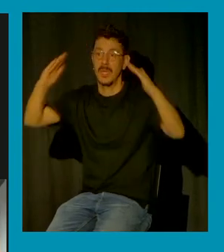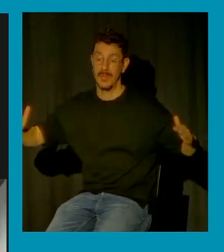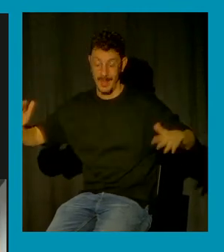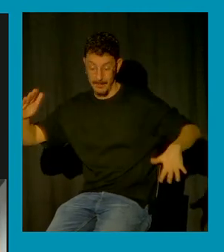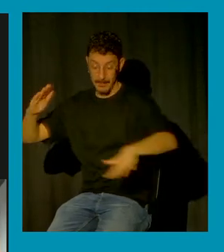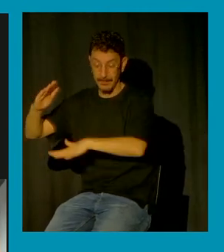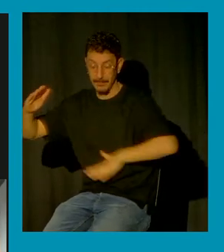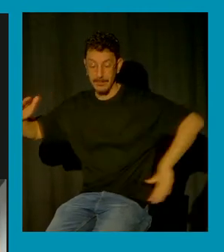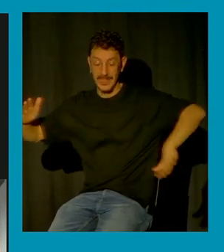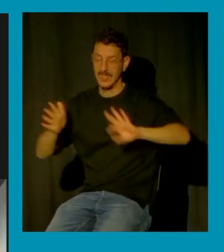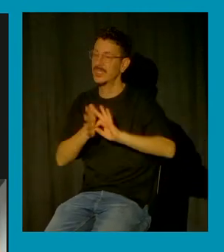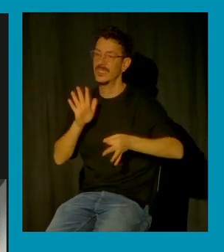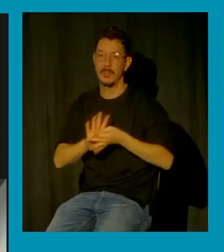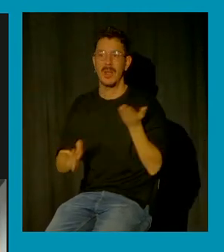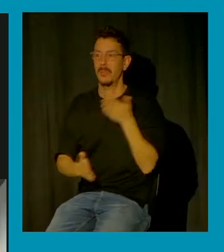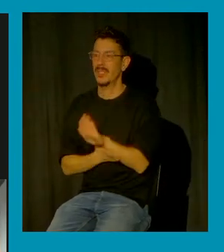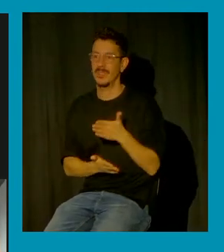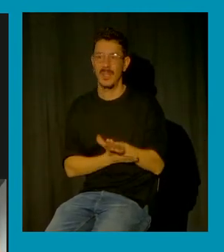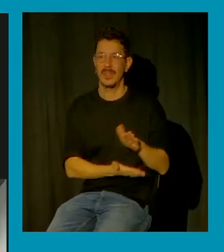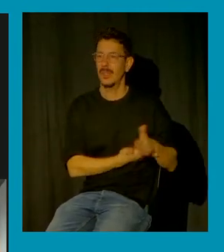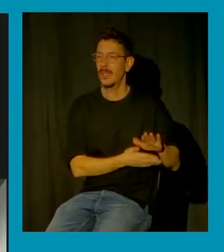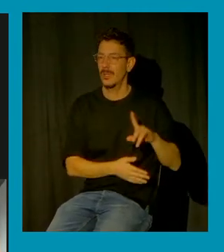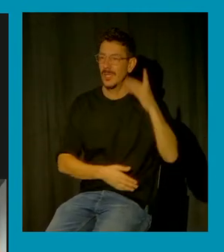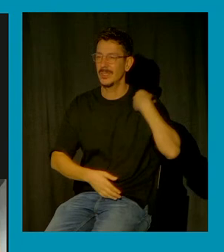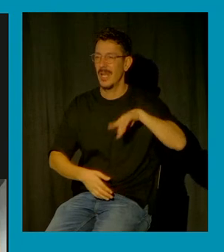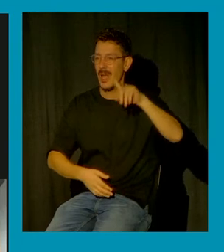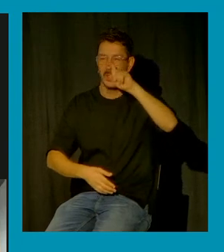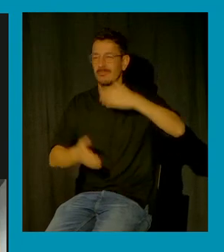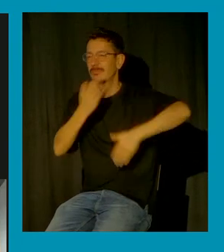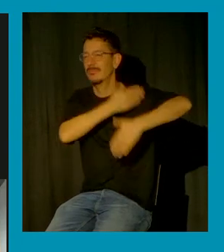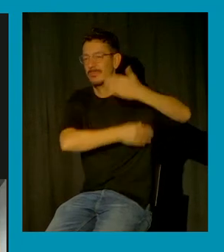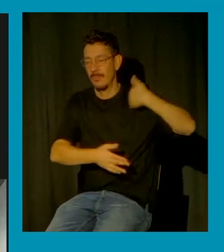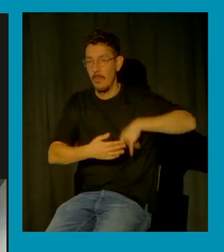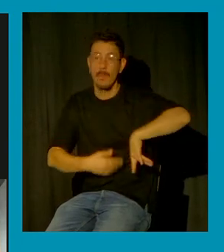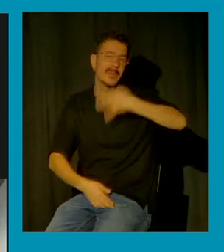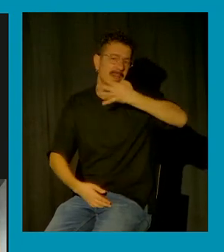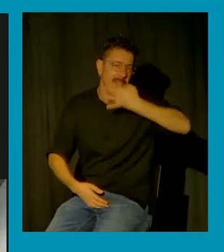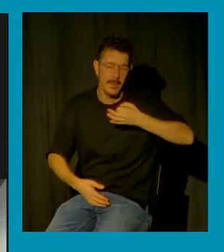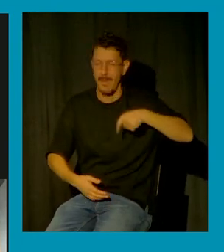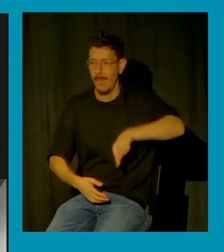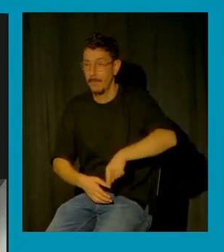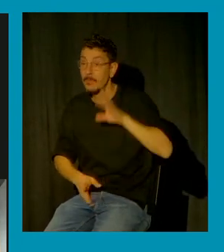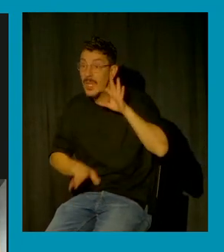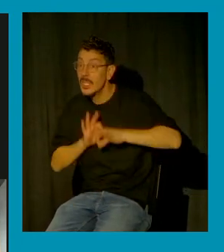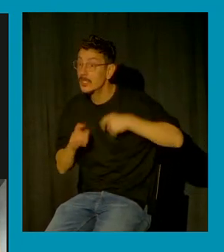tiene todo un sistema de representaciones y todo un sistema de narrativas sobre el peligro sexual ¿no?